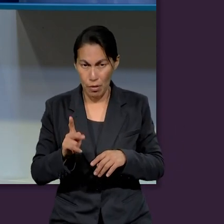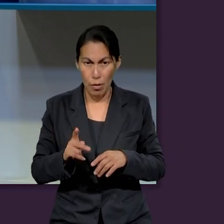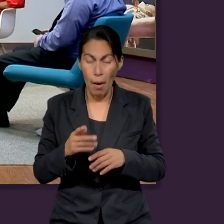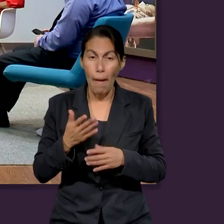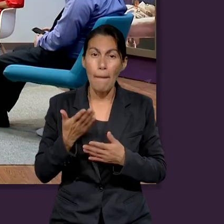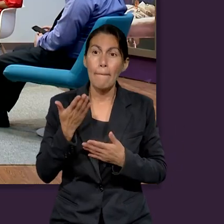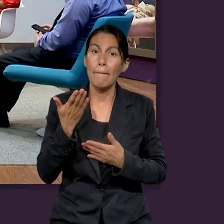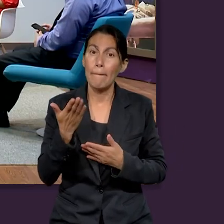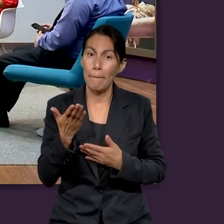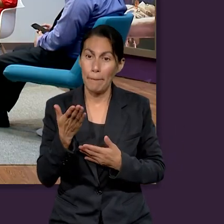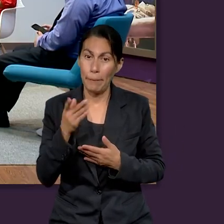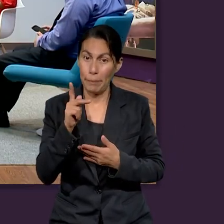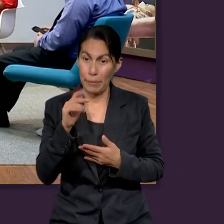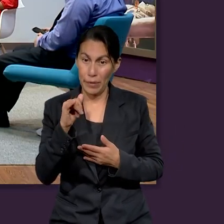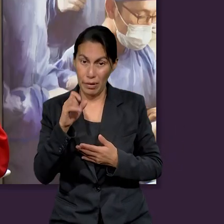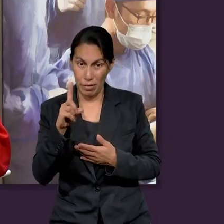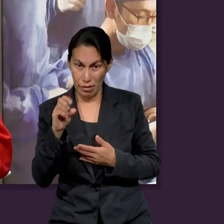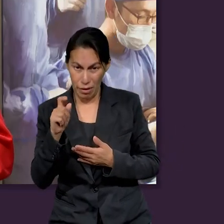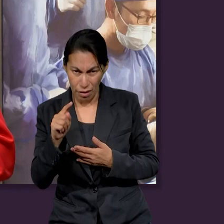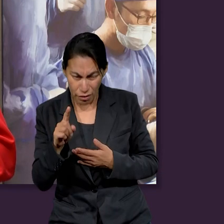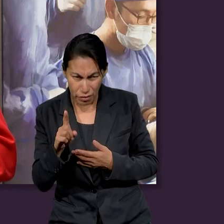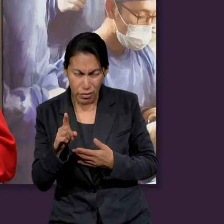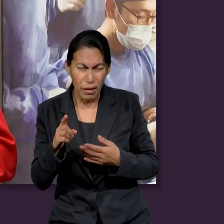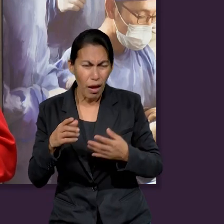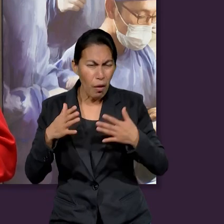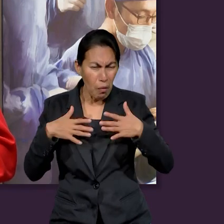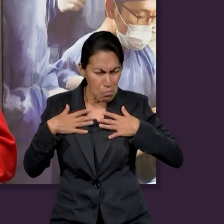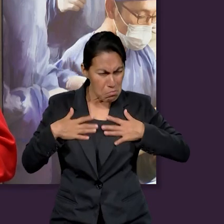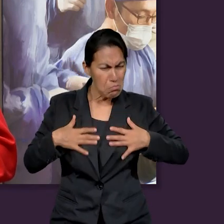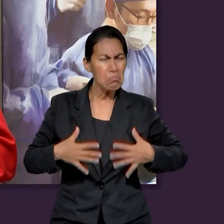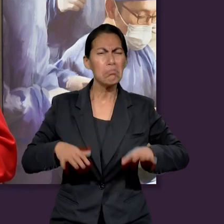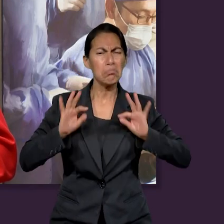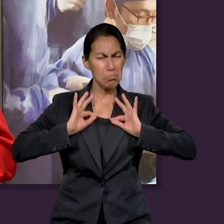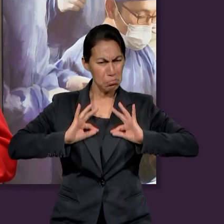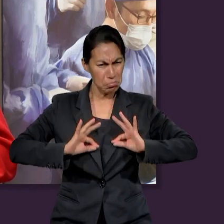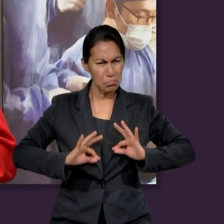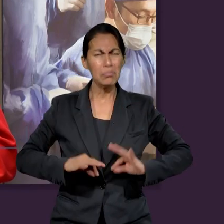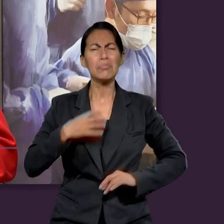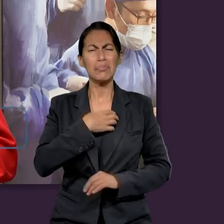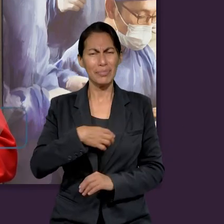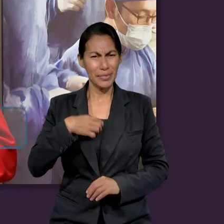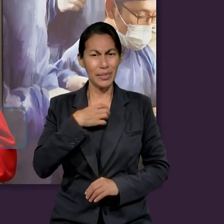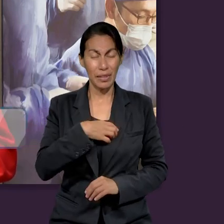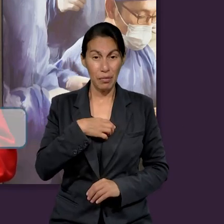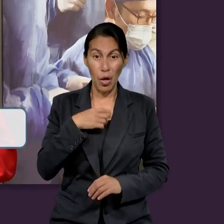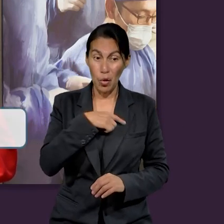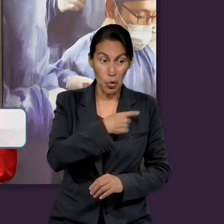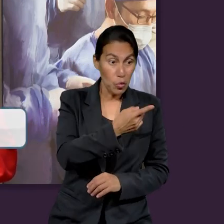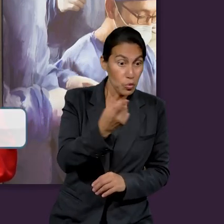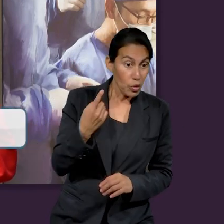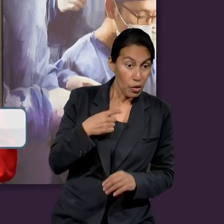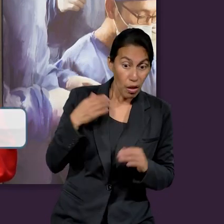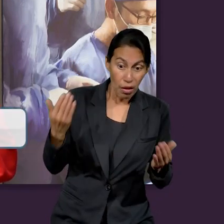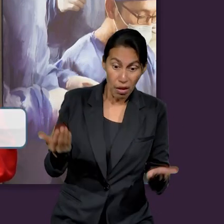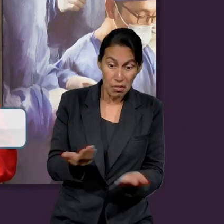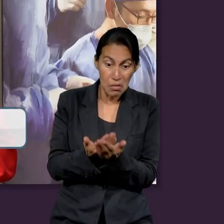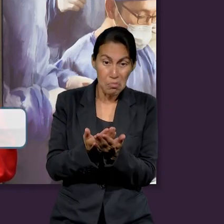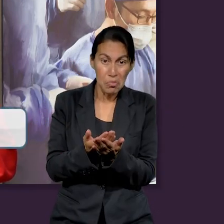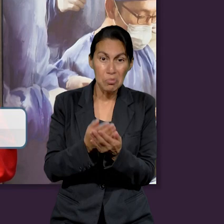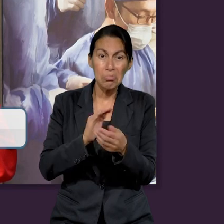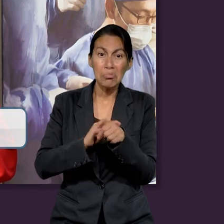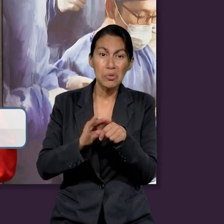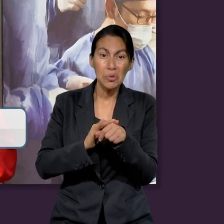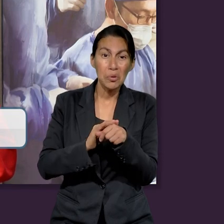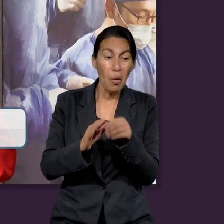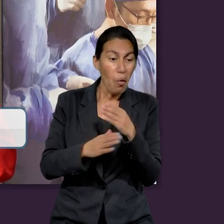¿Le podrías dar lectura, por favor, Lili? Pero gran ganancia es la piedad, acompañada de contentamiento,